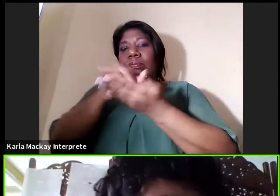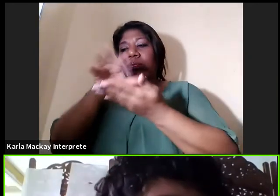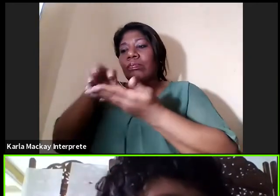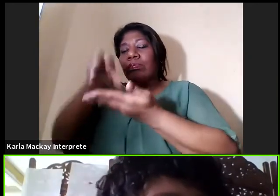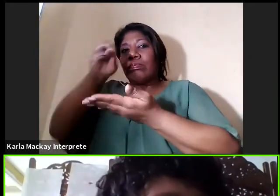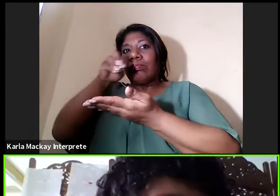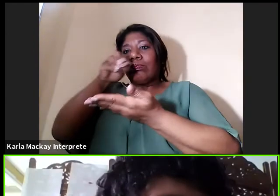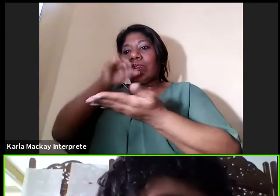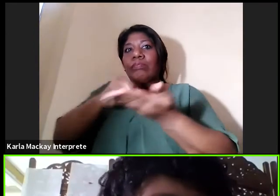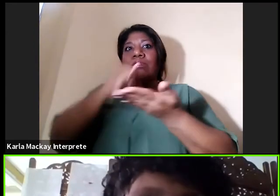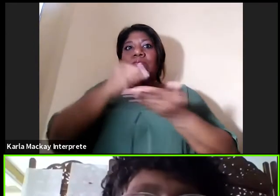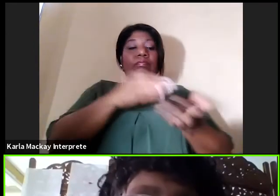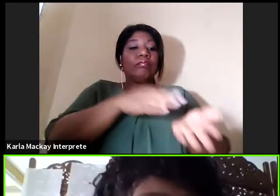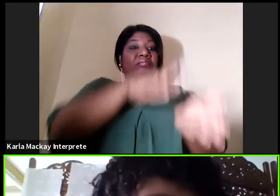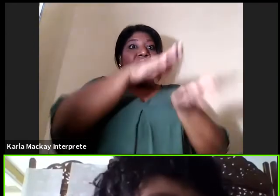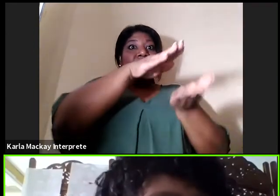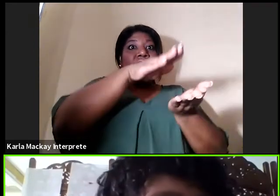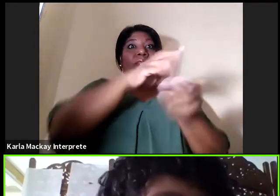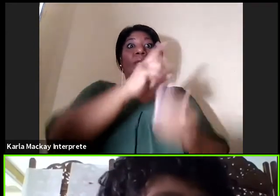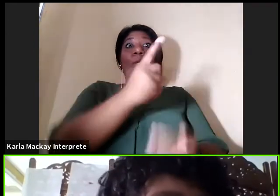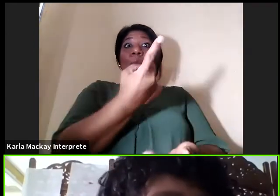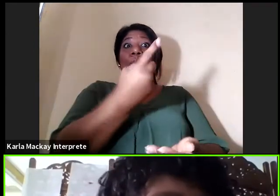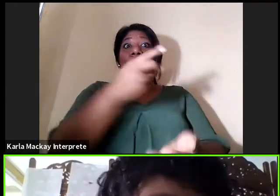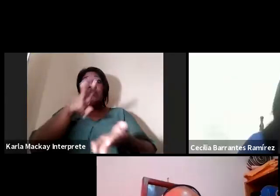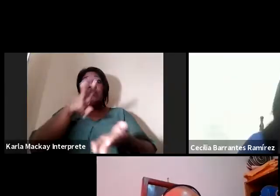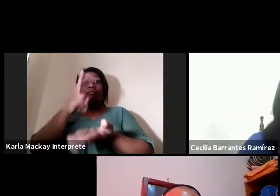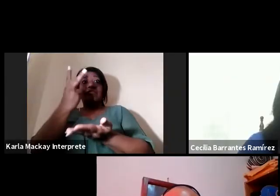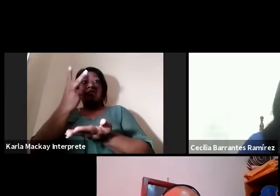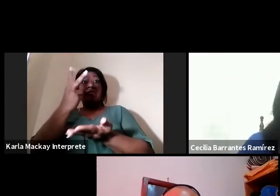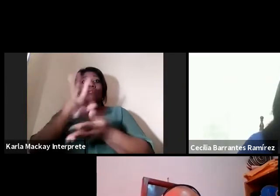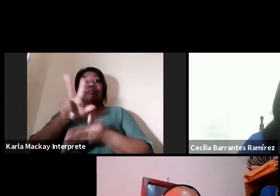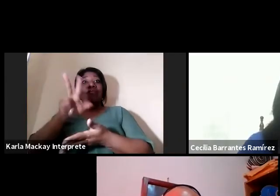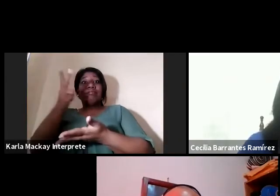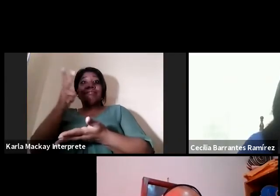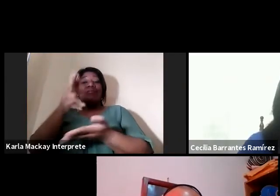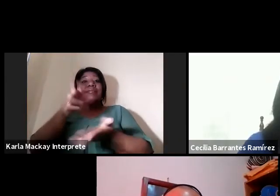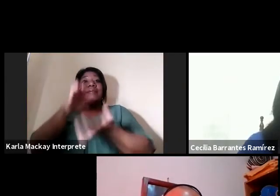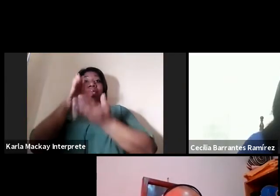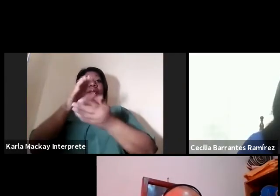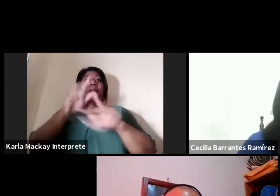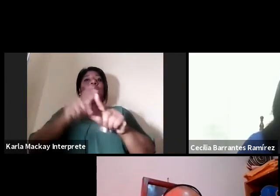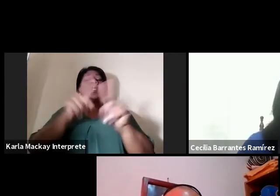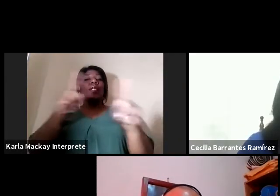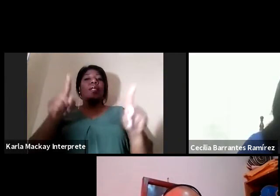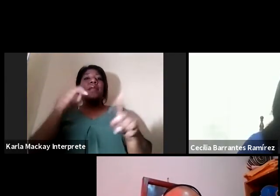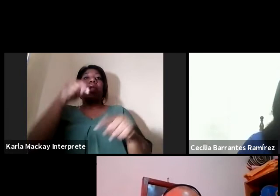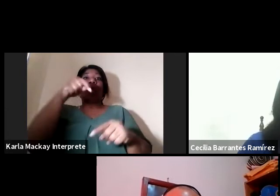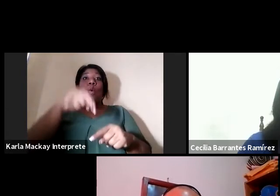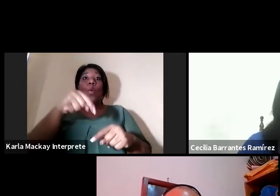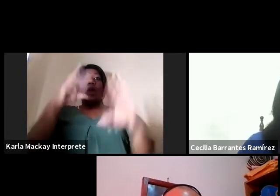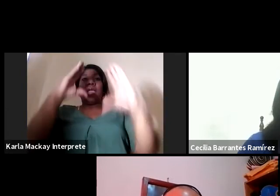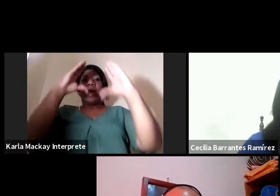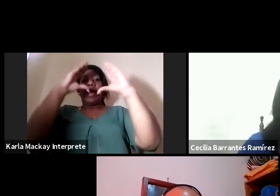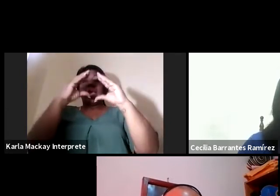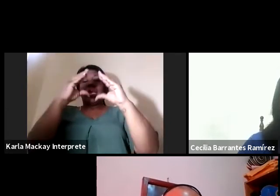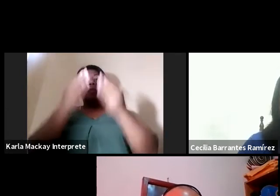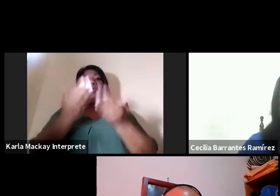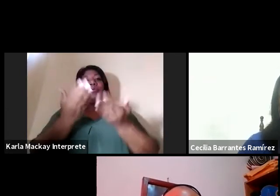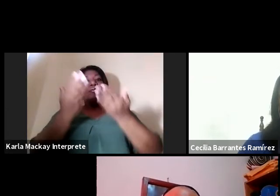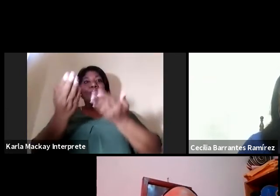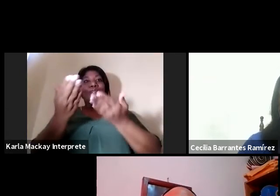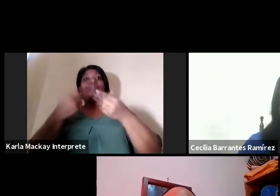científica de nuevos investigadores. Con nosotros en la tarde de hoy, el doctor Raúl